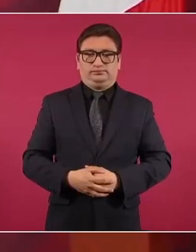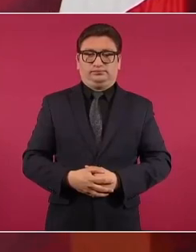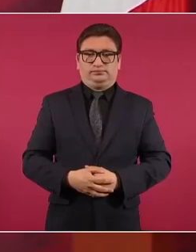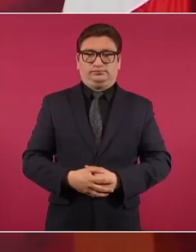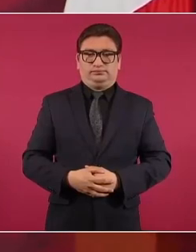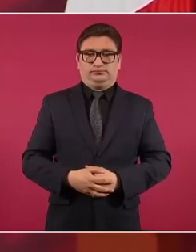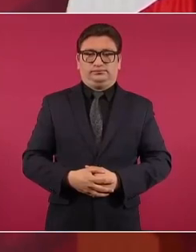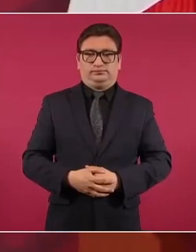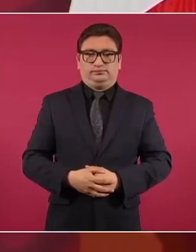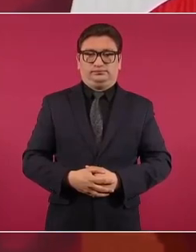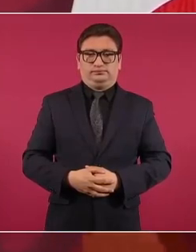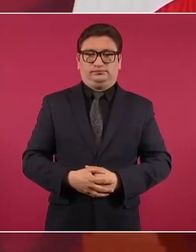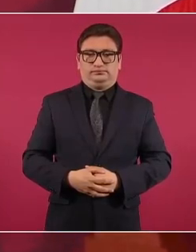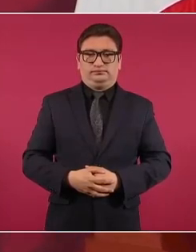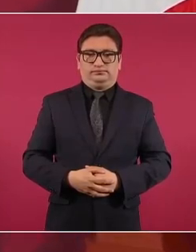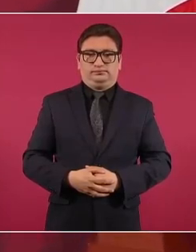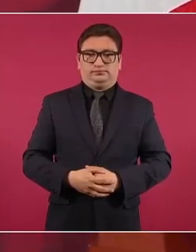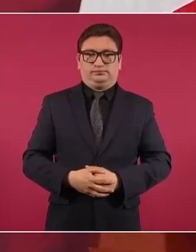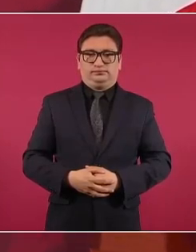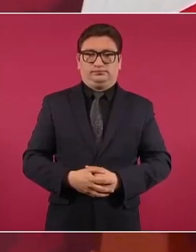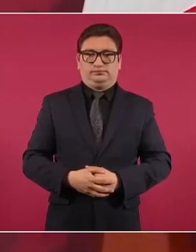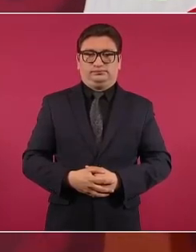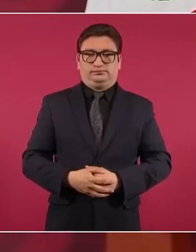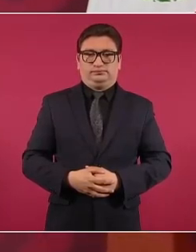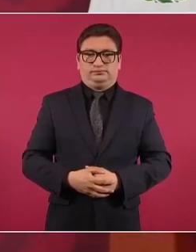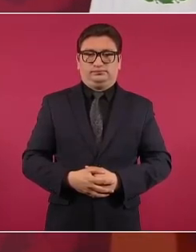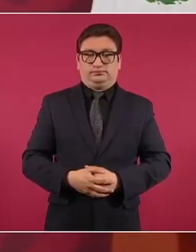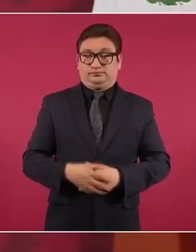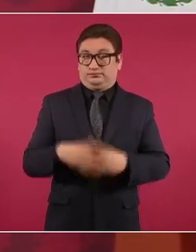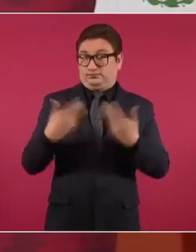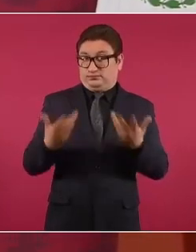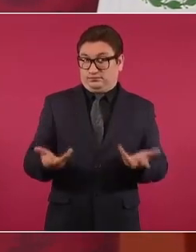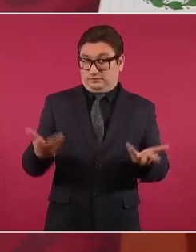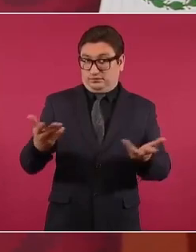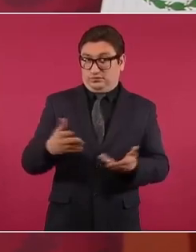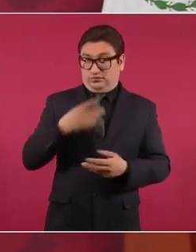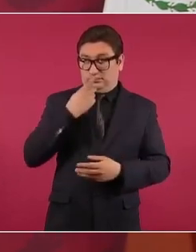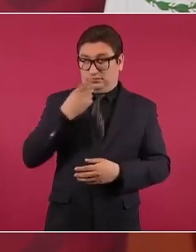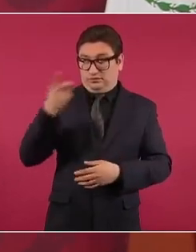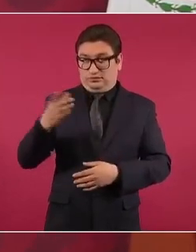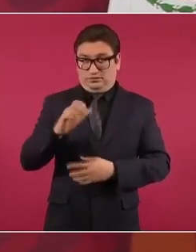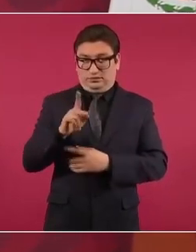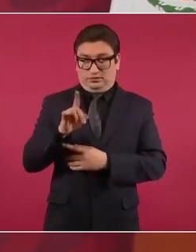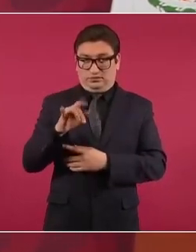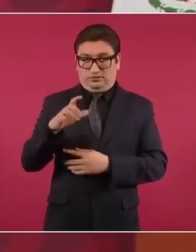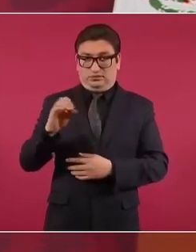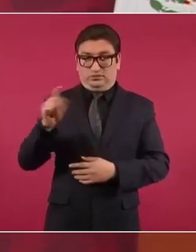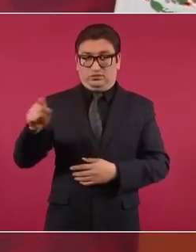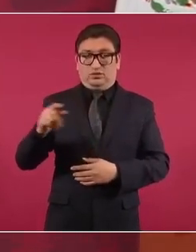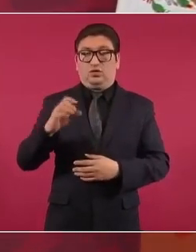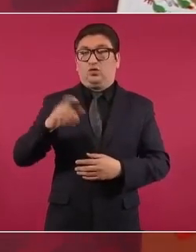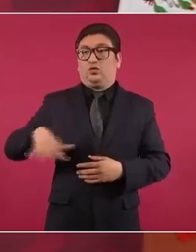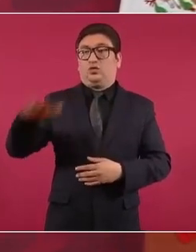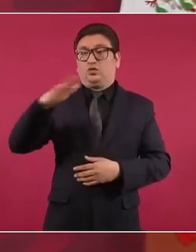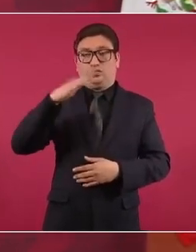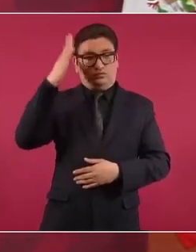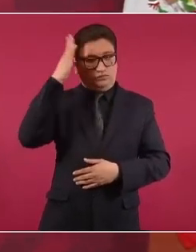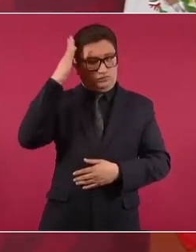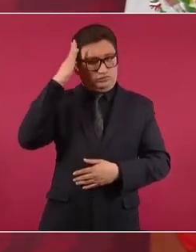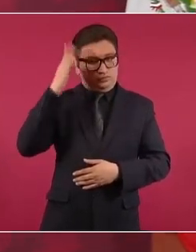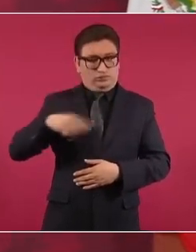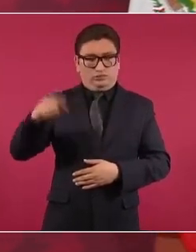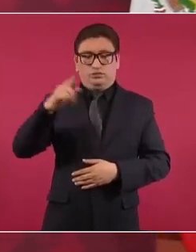es como para decirle a Claudio o a los líderes de los